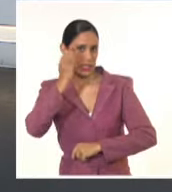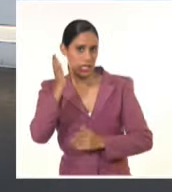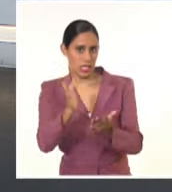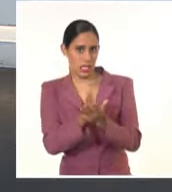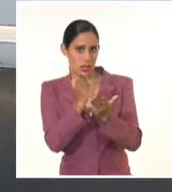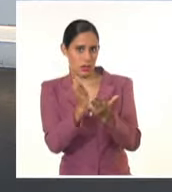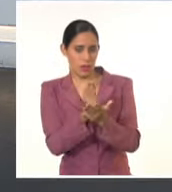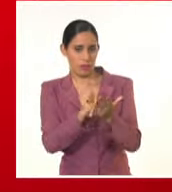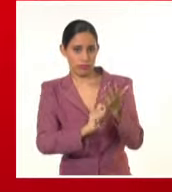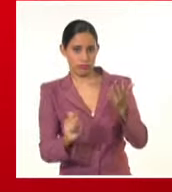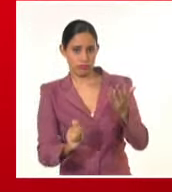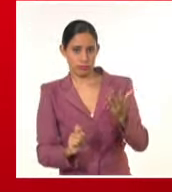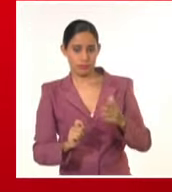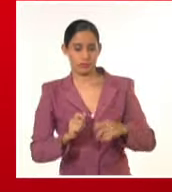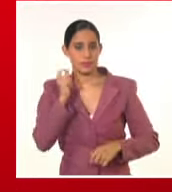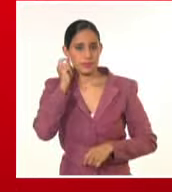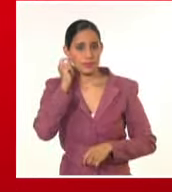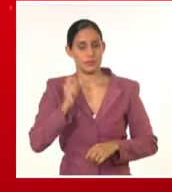Fernández de Juan.